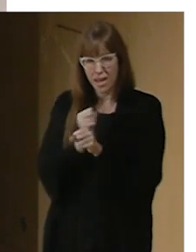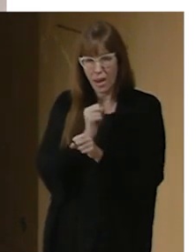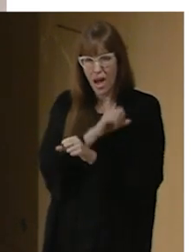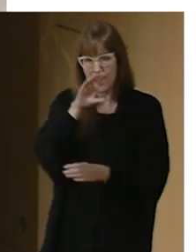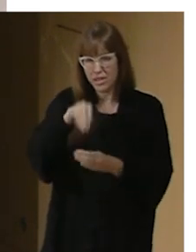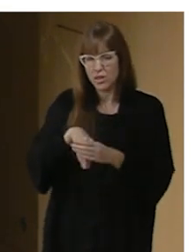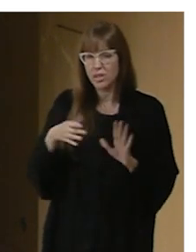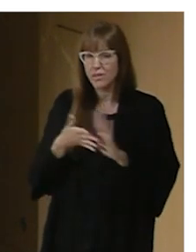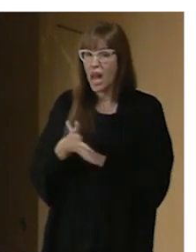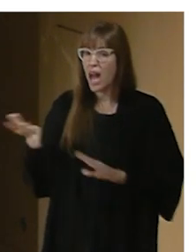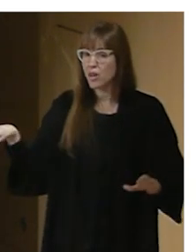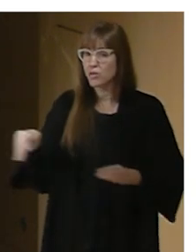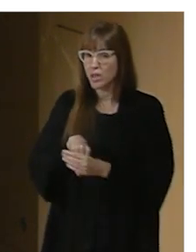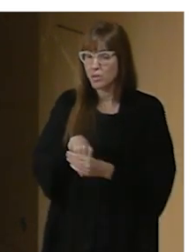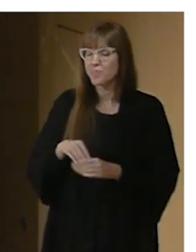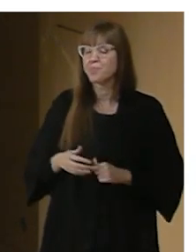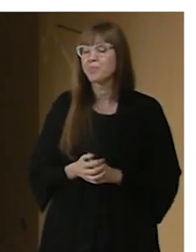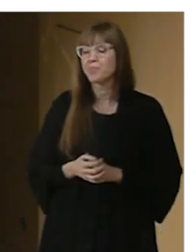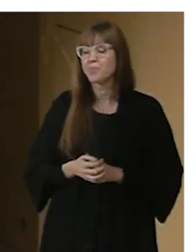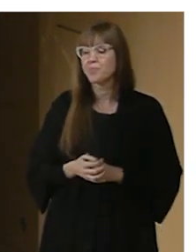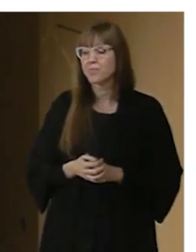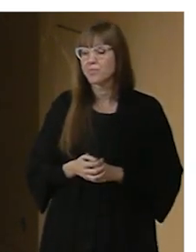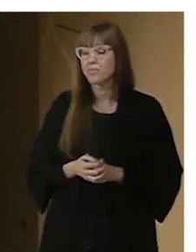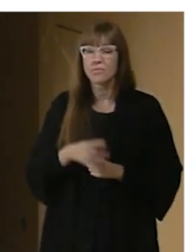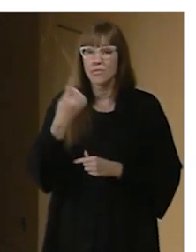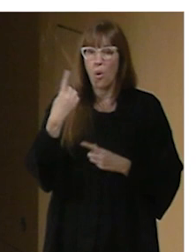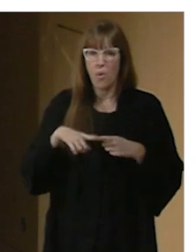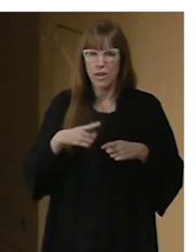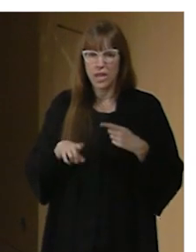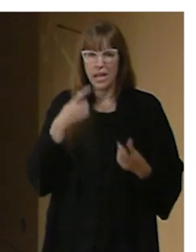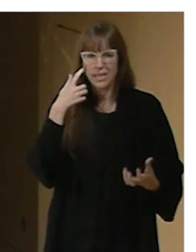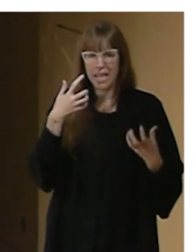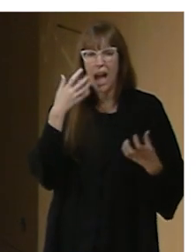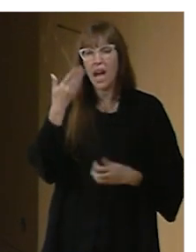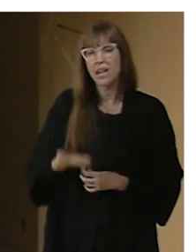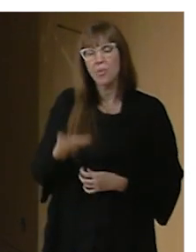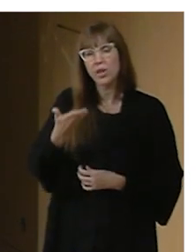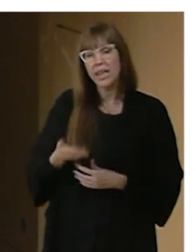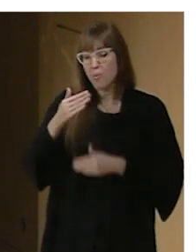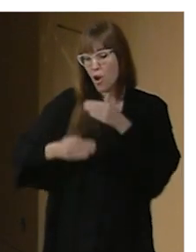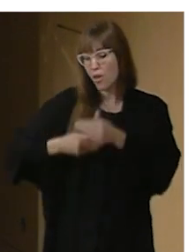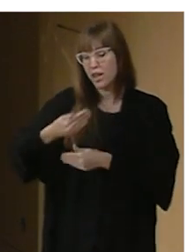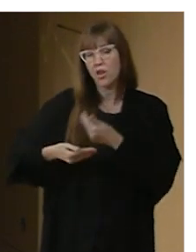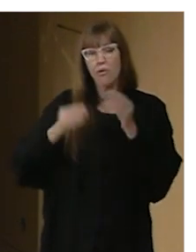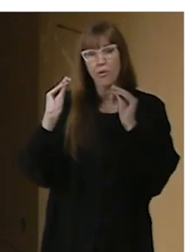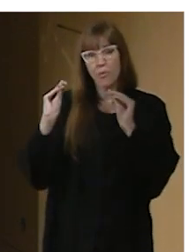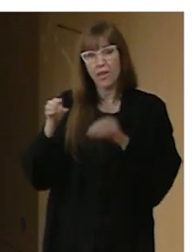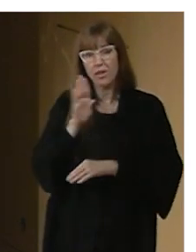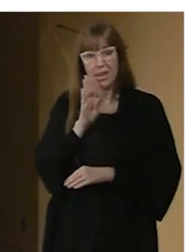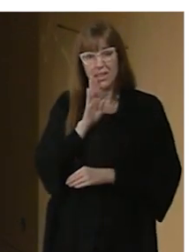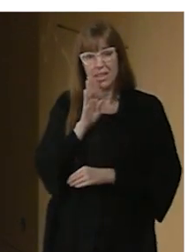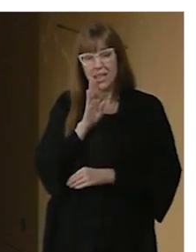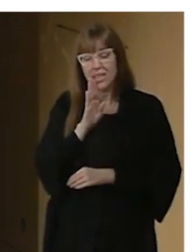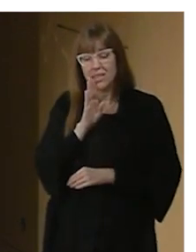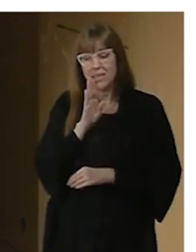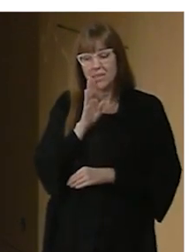inclusivo y tienen por destacar algunas de las cuestiones en este proceso de formación han llegado a desarrollar un